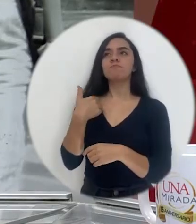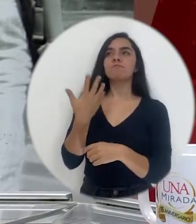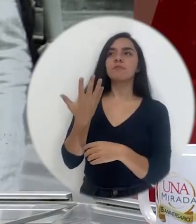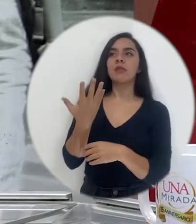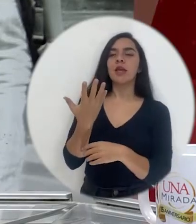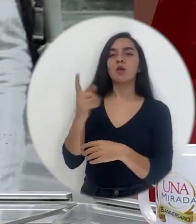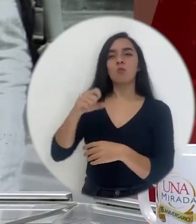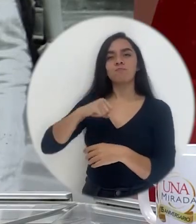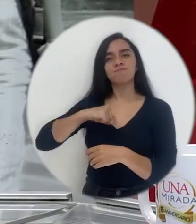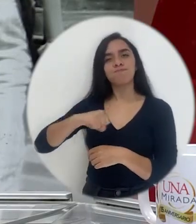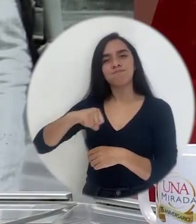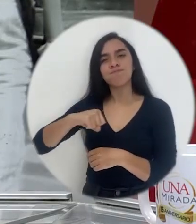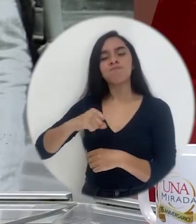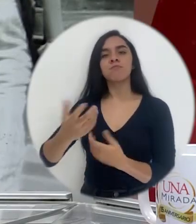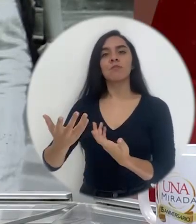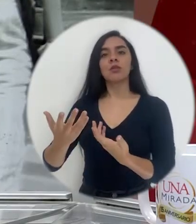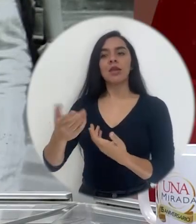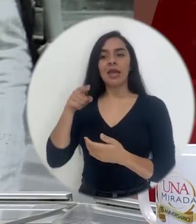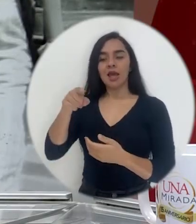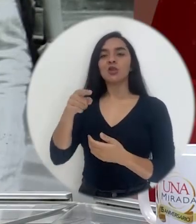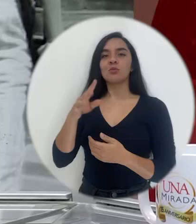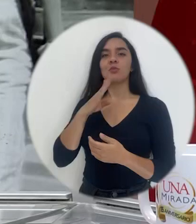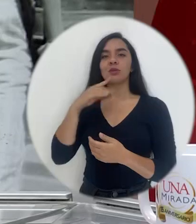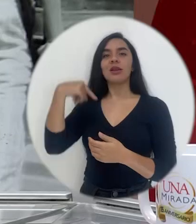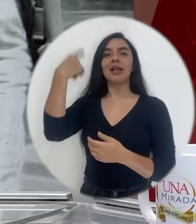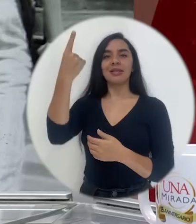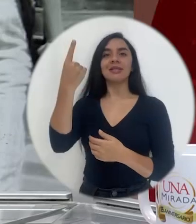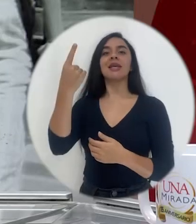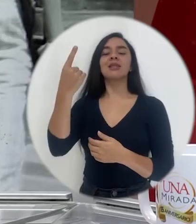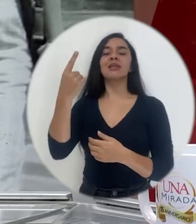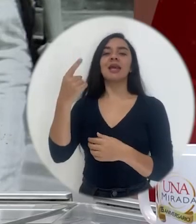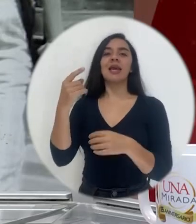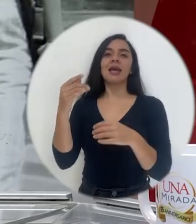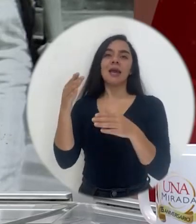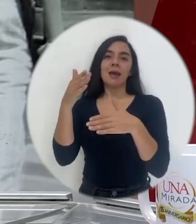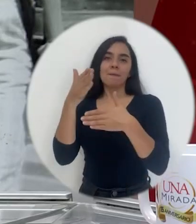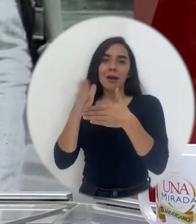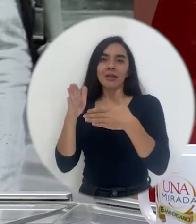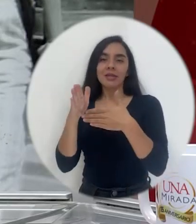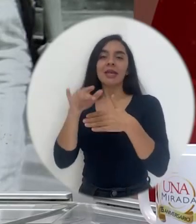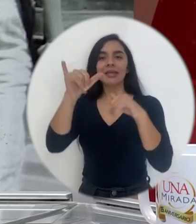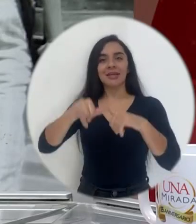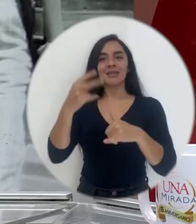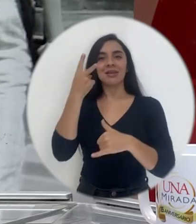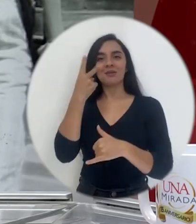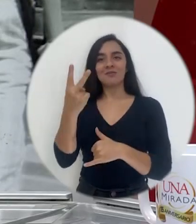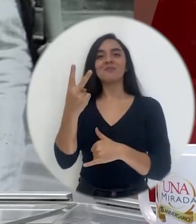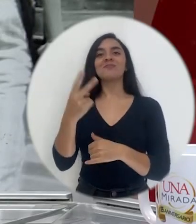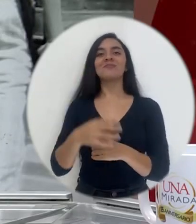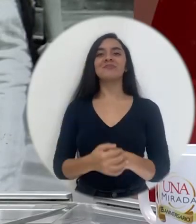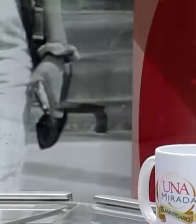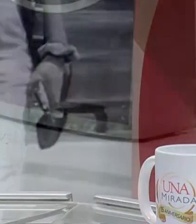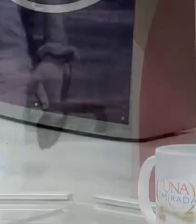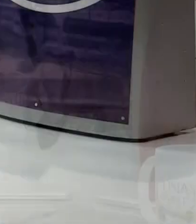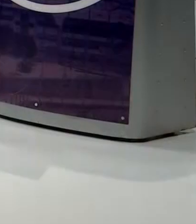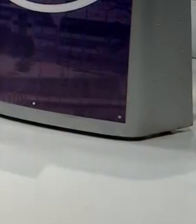socar algunas tuercas, de eso vamos a hablar en el siguiente bloque, quédese con una mirada que ya regresamos.